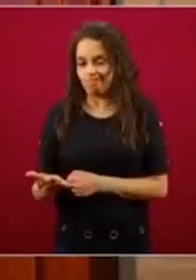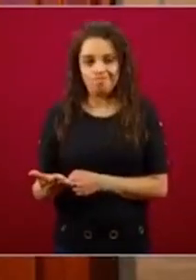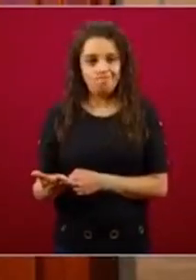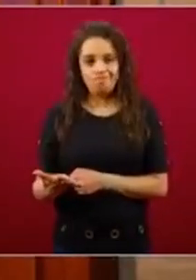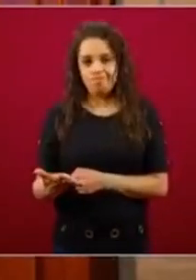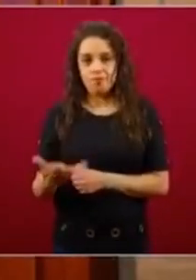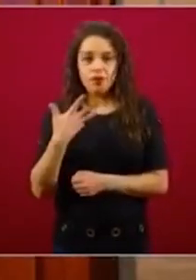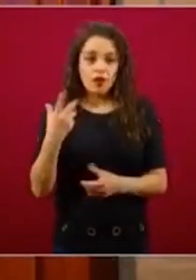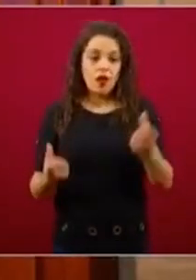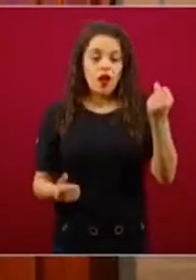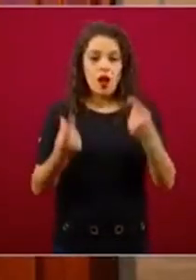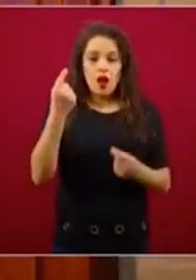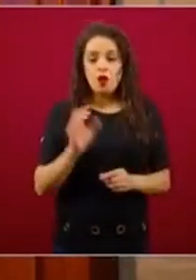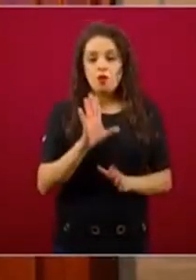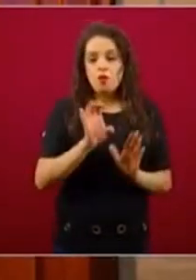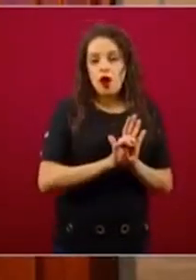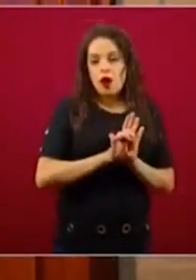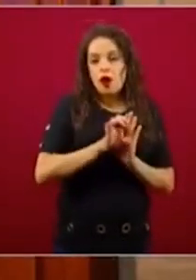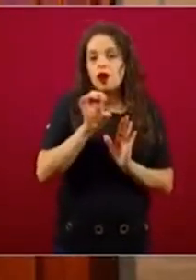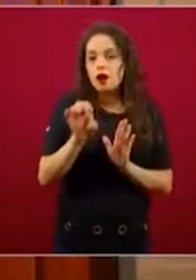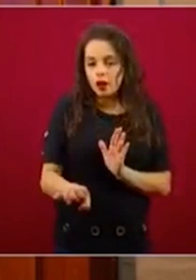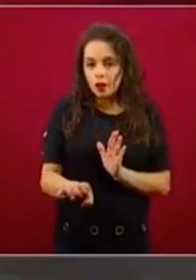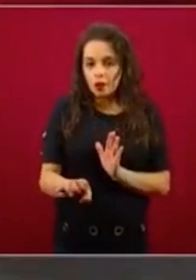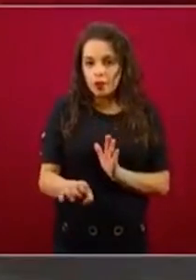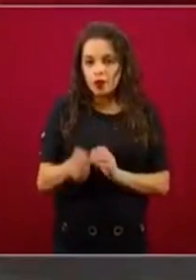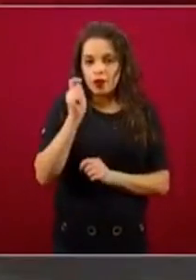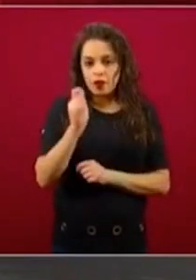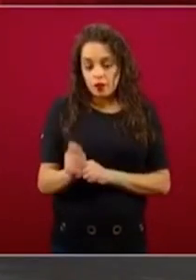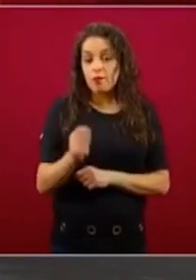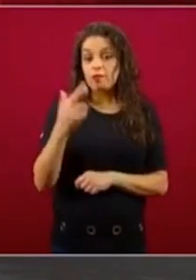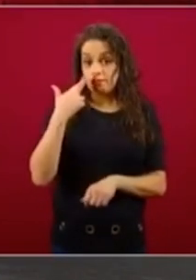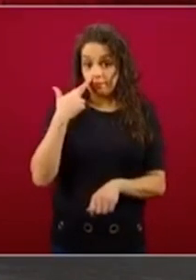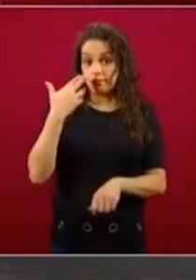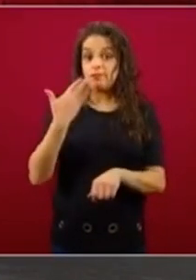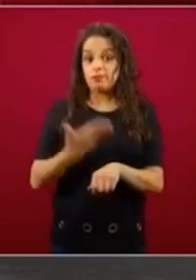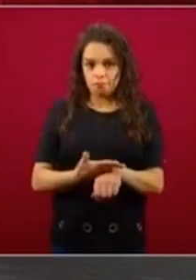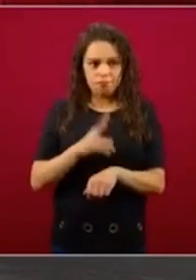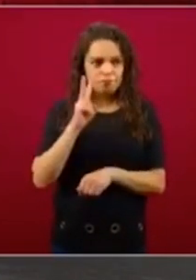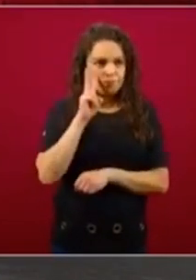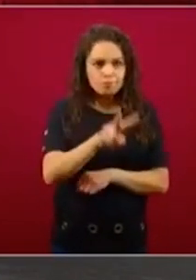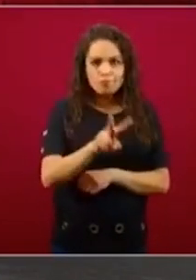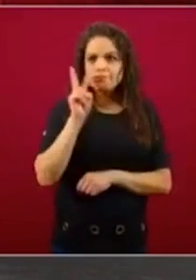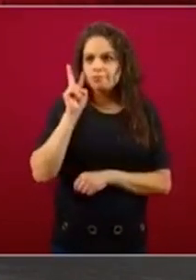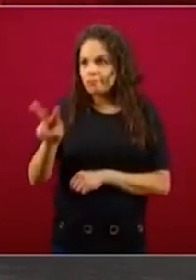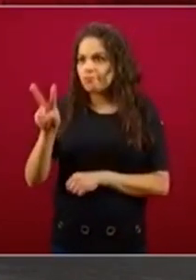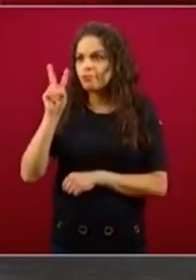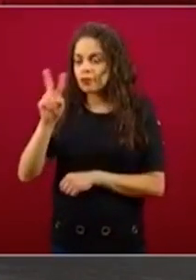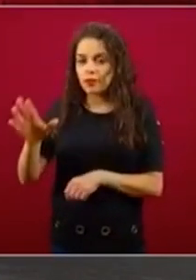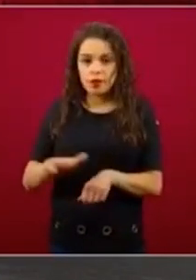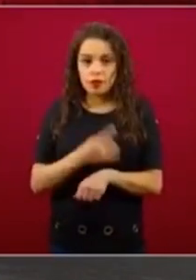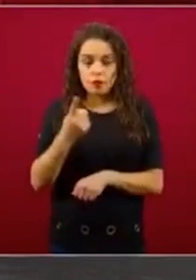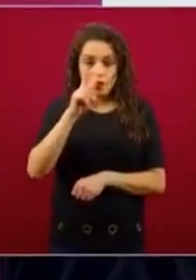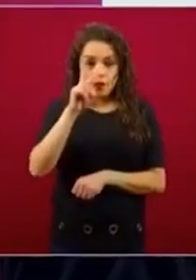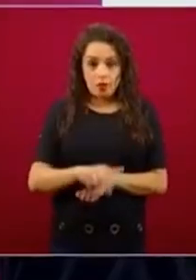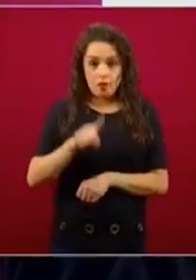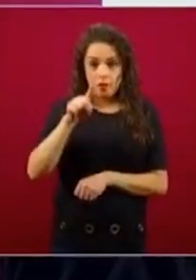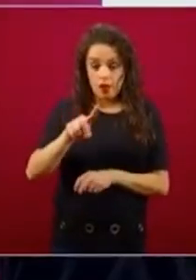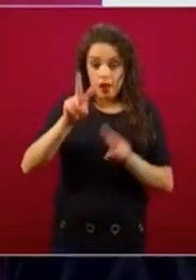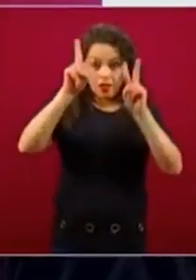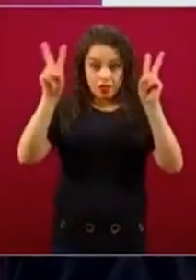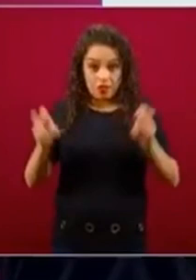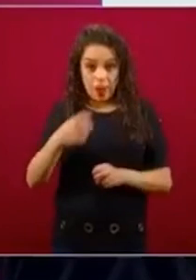ejemplos y gestos de responsabilidad, porque es cierto, no se trata de un tema de caridad,